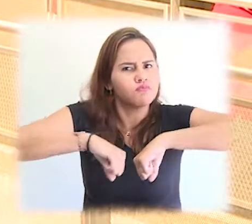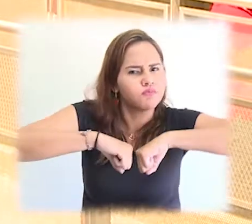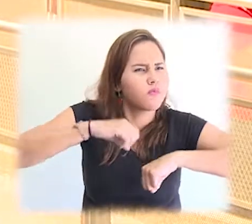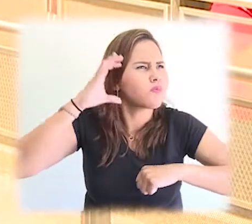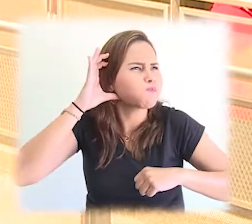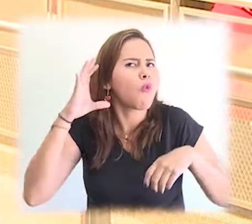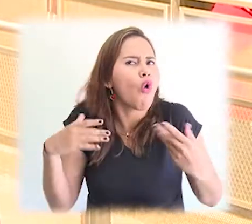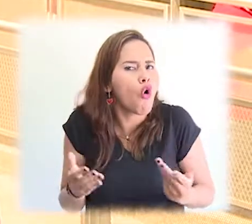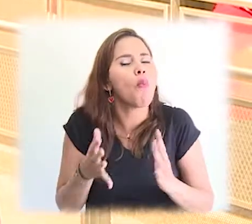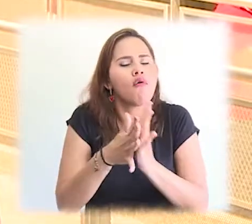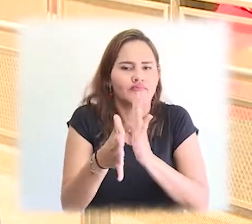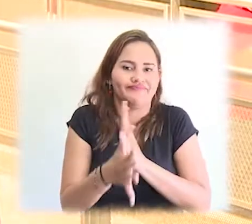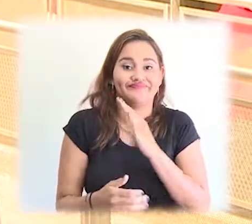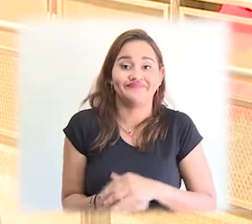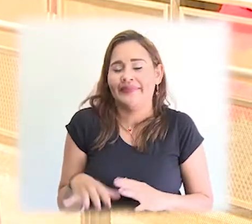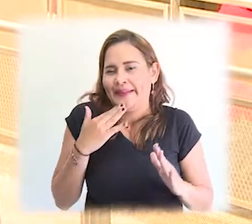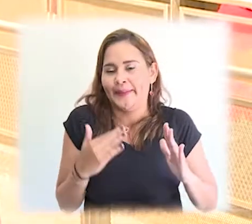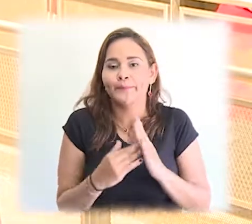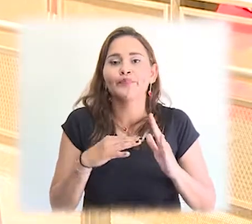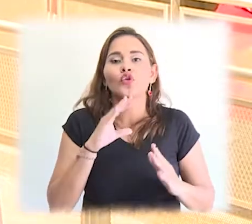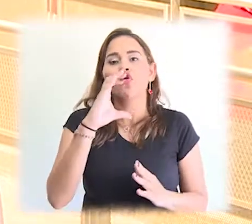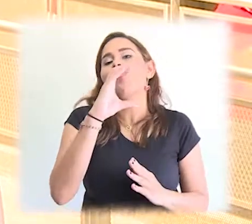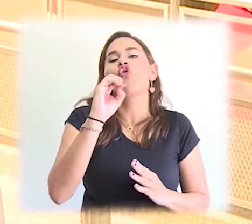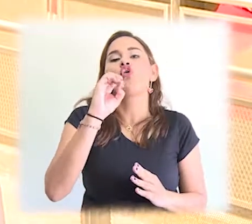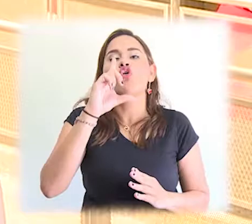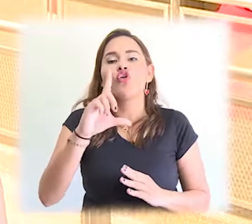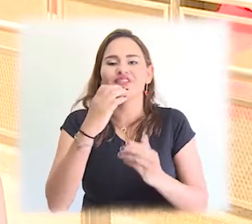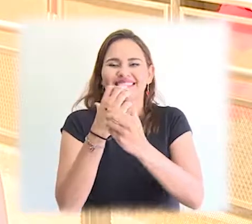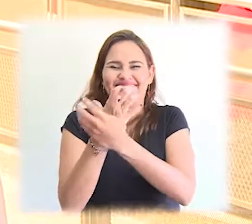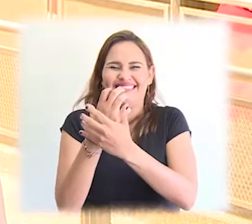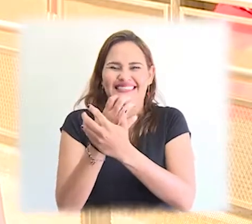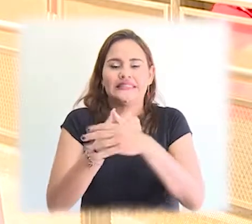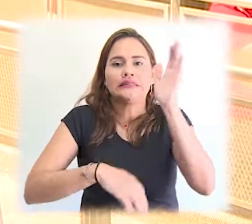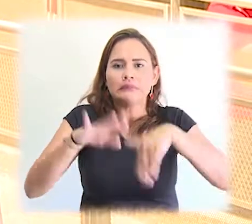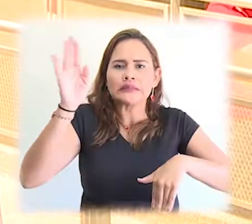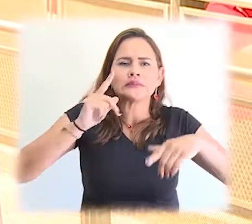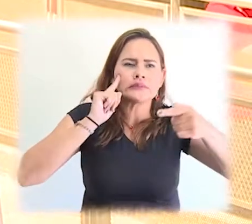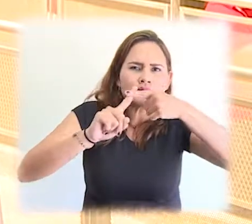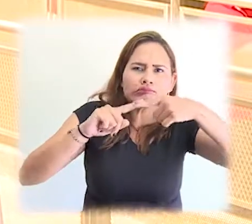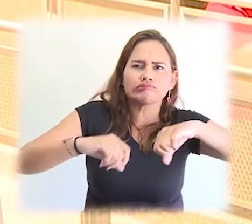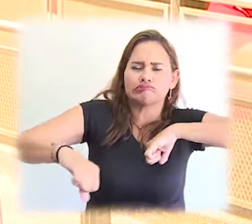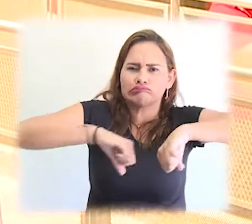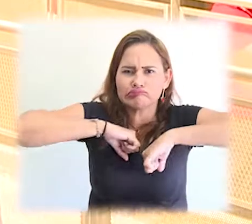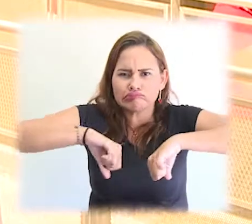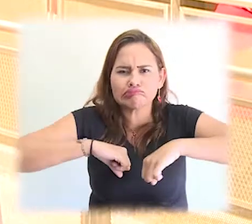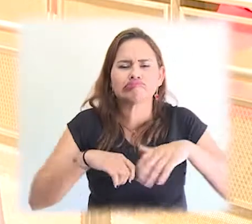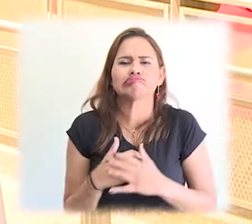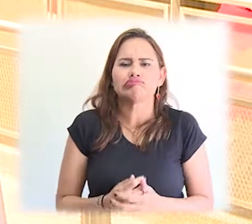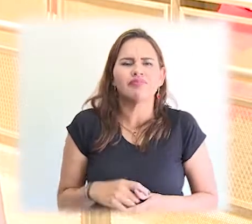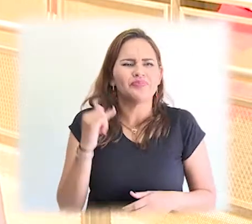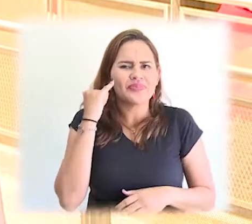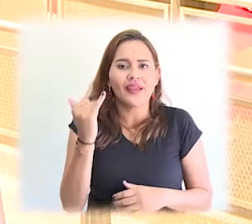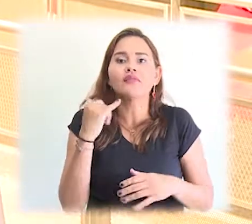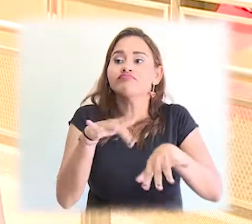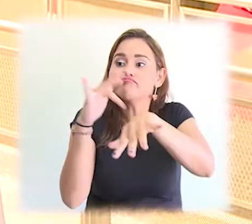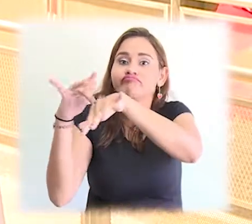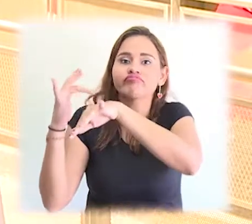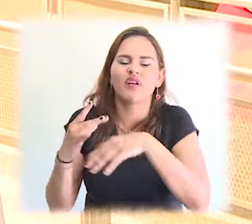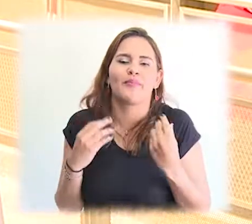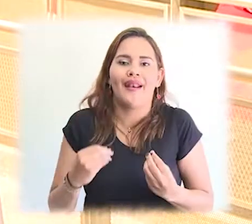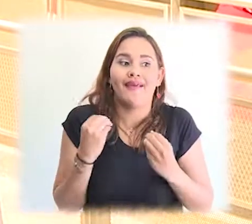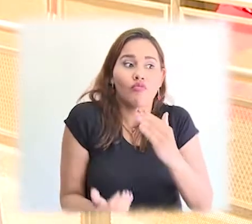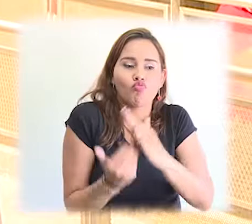condiciones para que puedan crear nuevas empresas. Muestra de ello es la creación de la ley